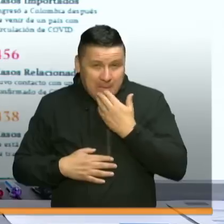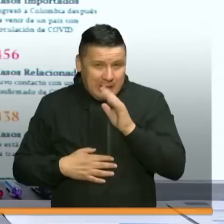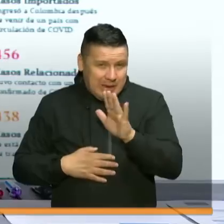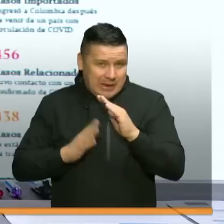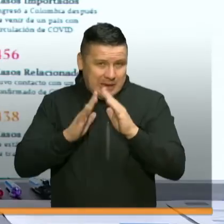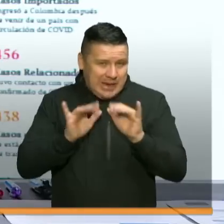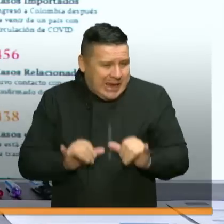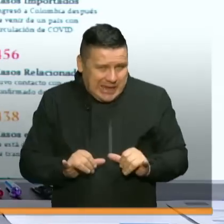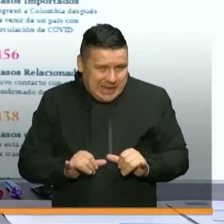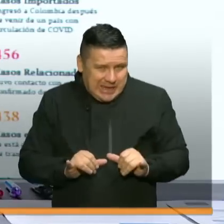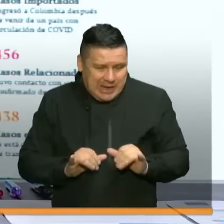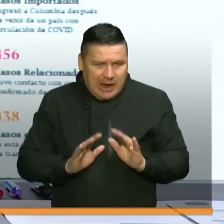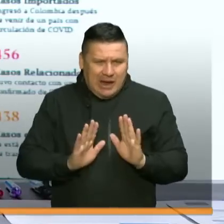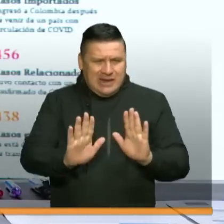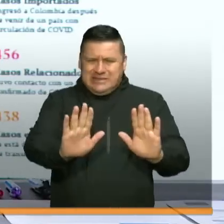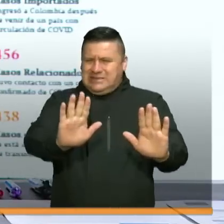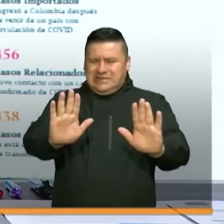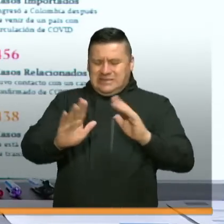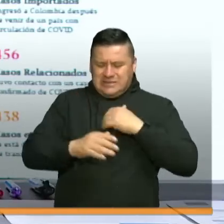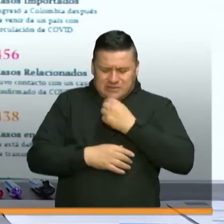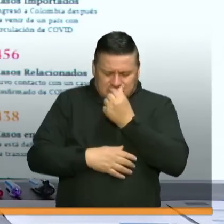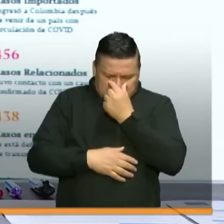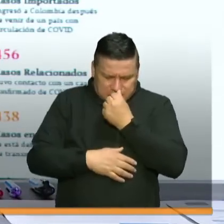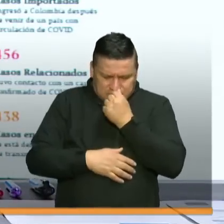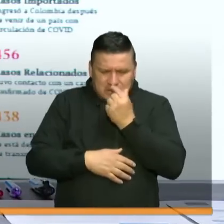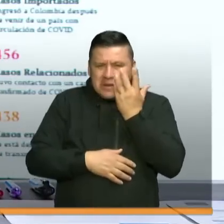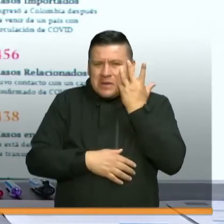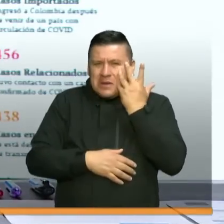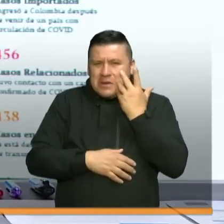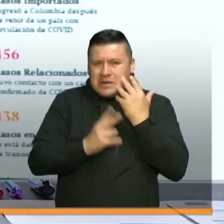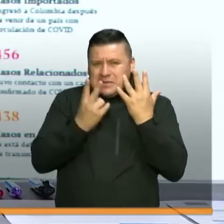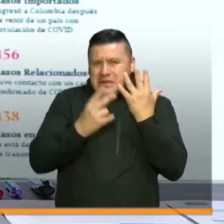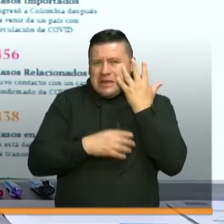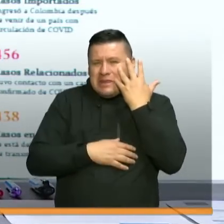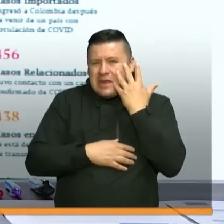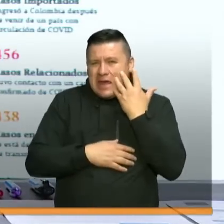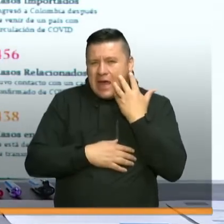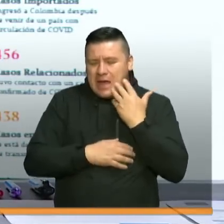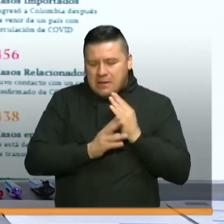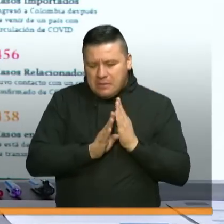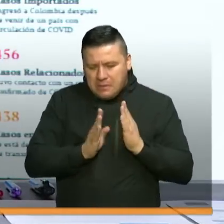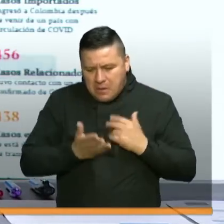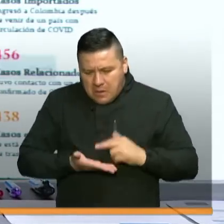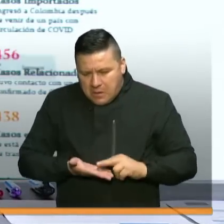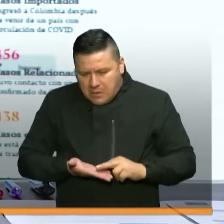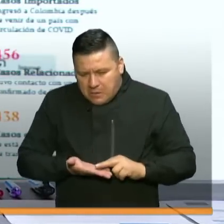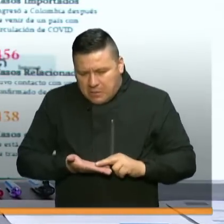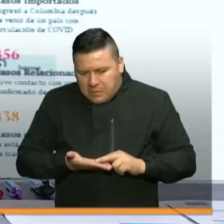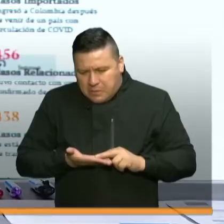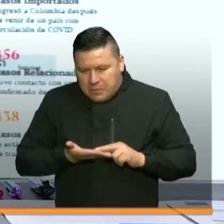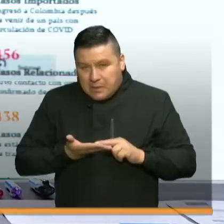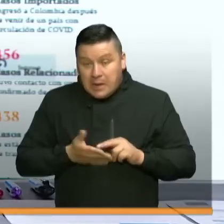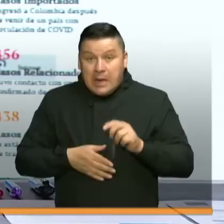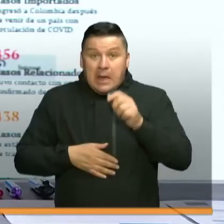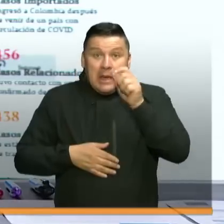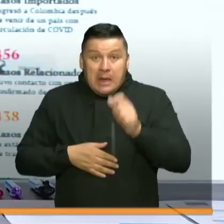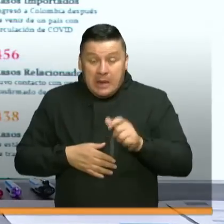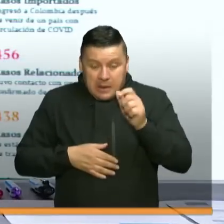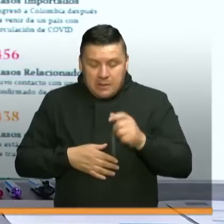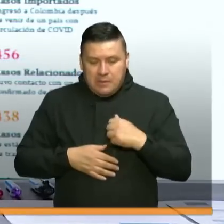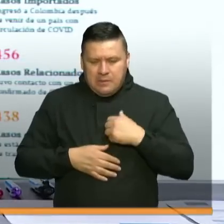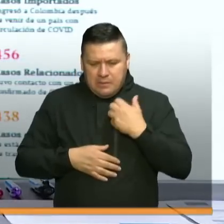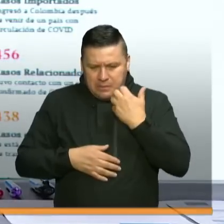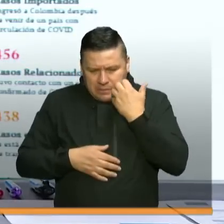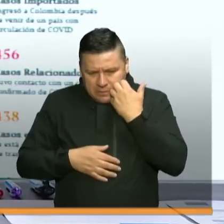quedarse en la casa aislado por un periodo inicial de siete días, viendo cómo va la recuperación. Si la persona tiene